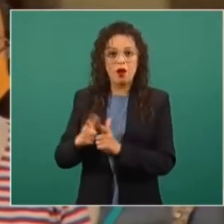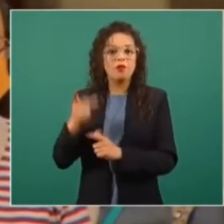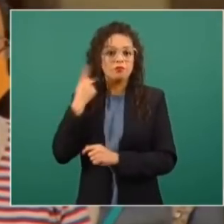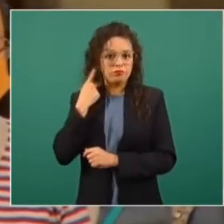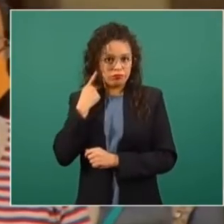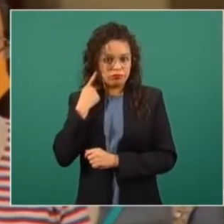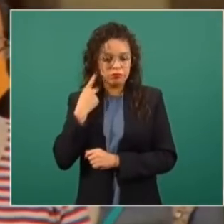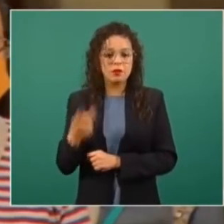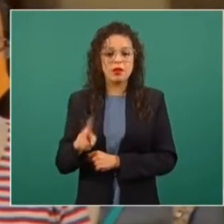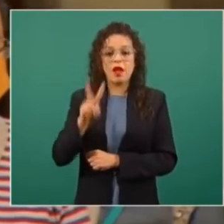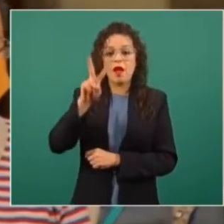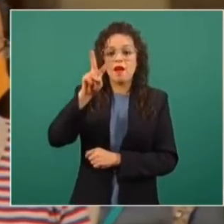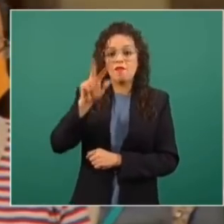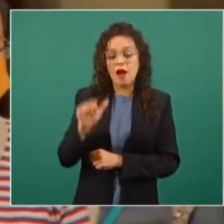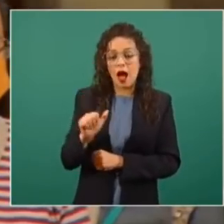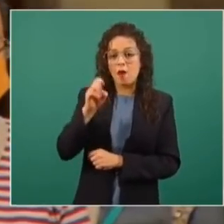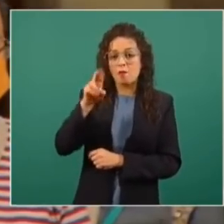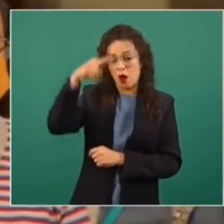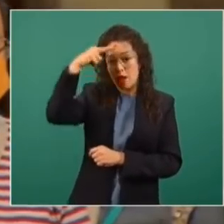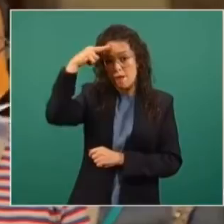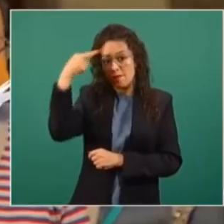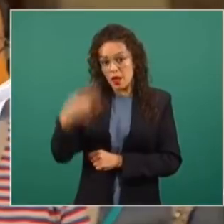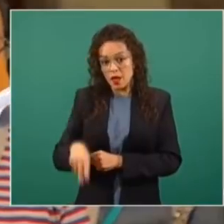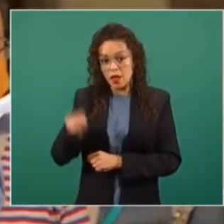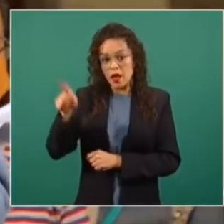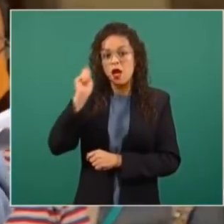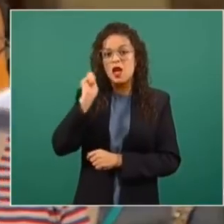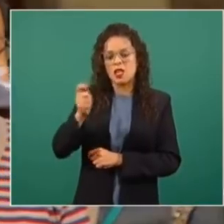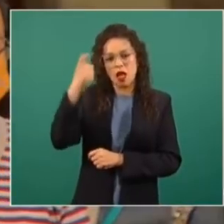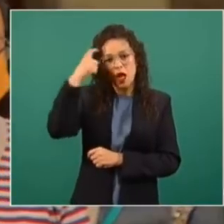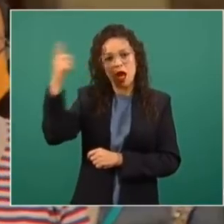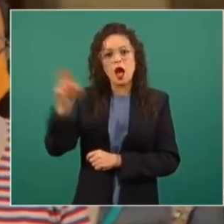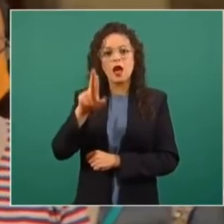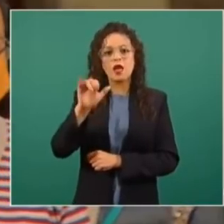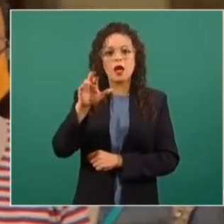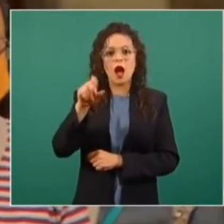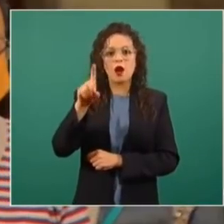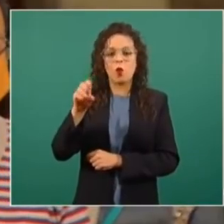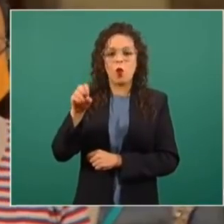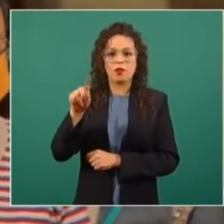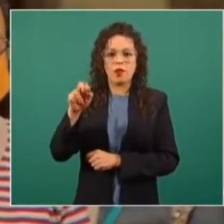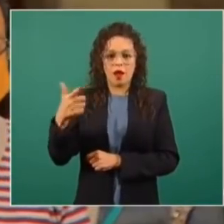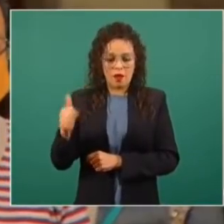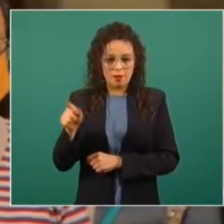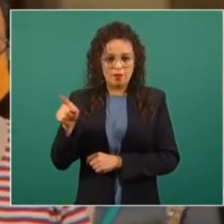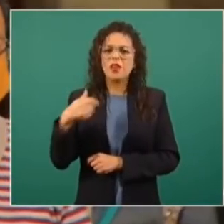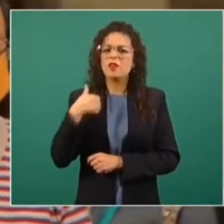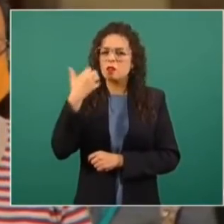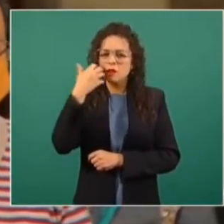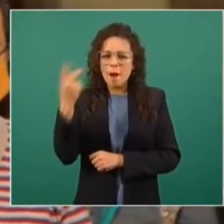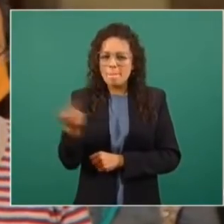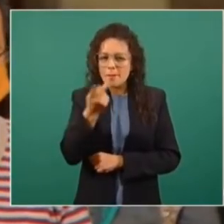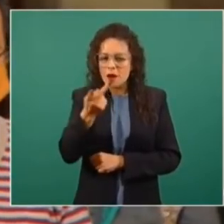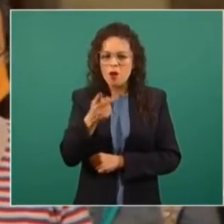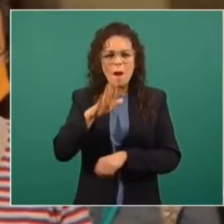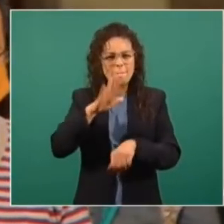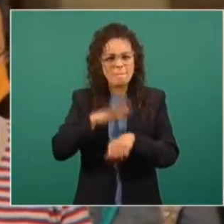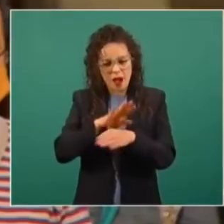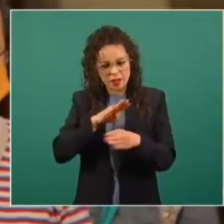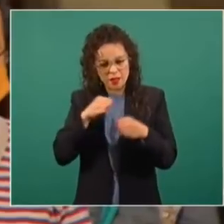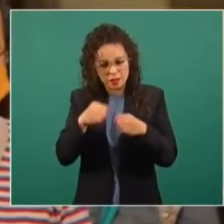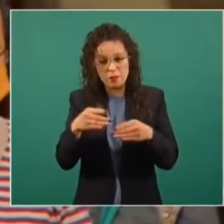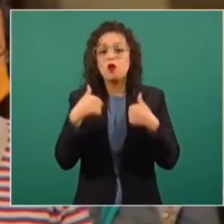México es del señor Ricardo Ortega. La pregunta concreta es, señor presidente, entiendo que no quiere